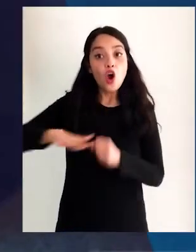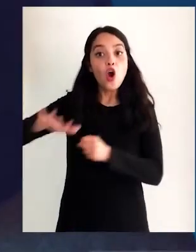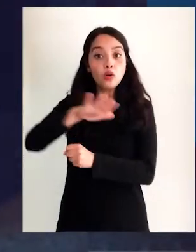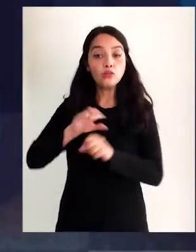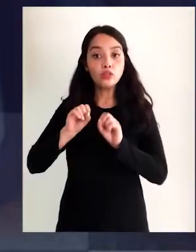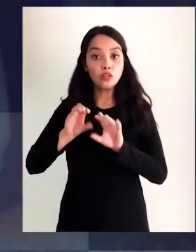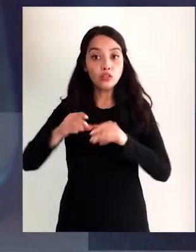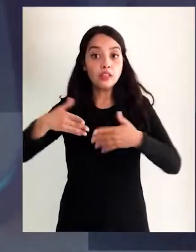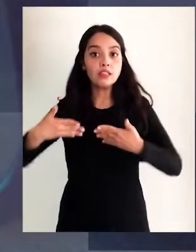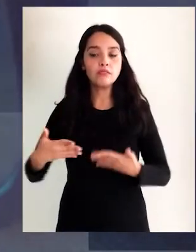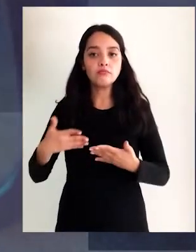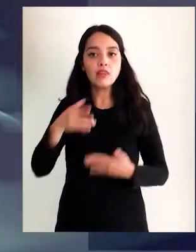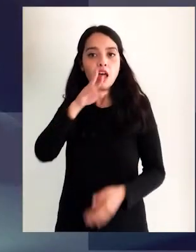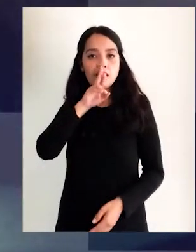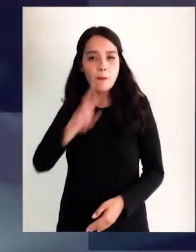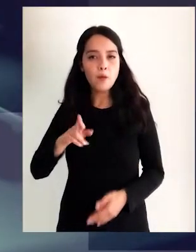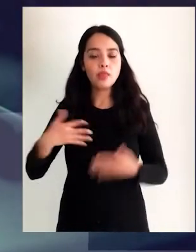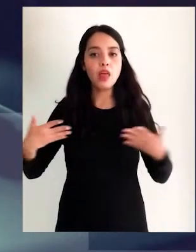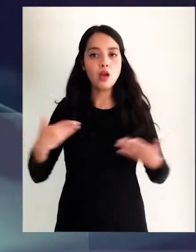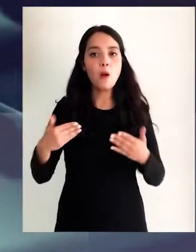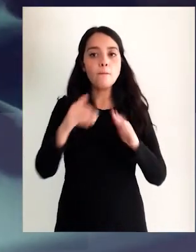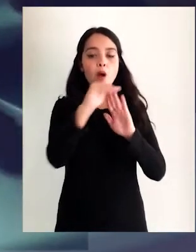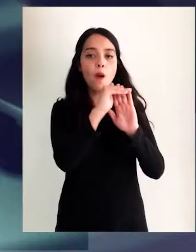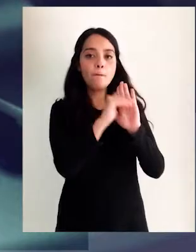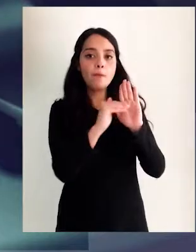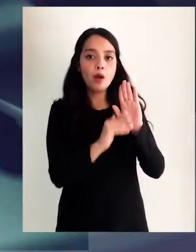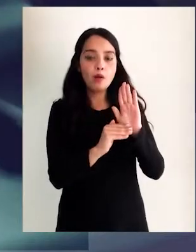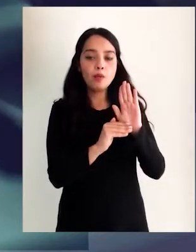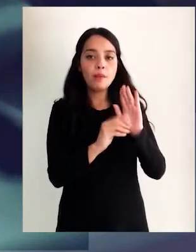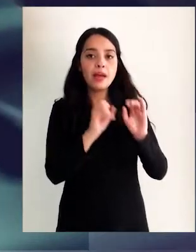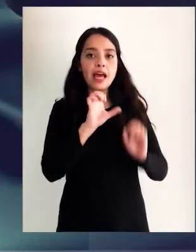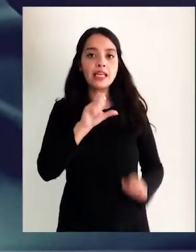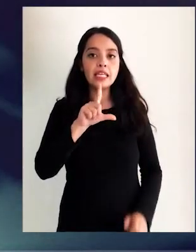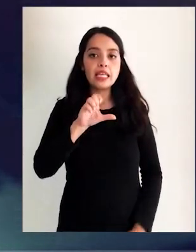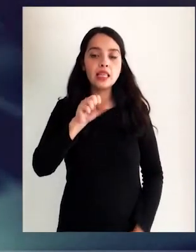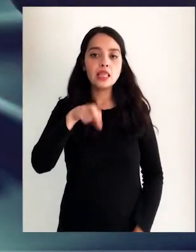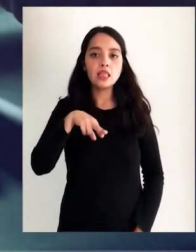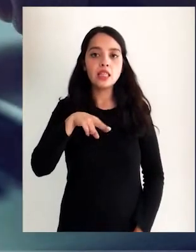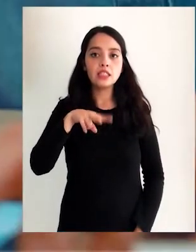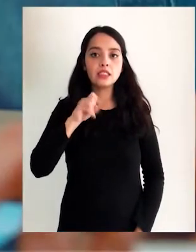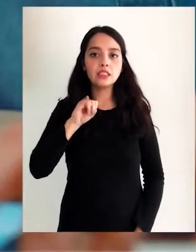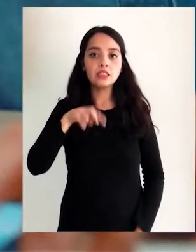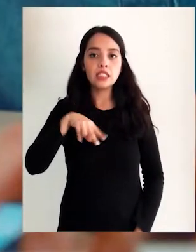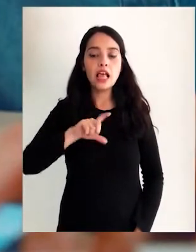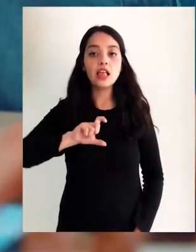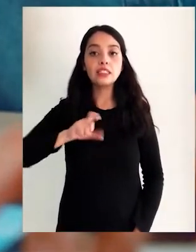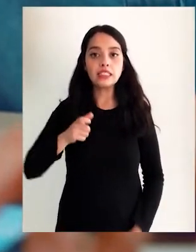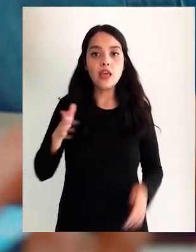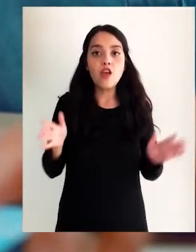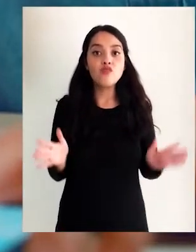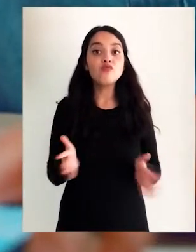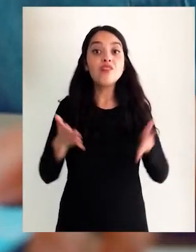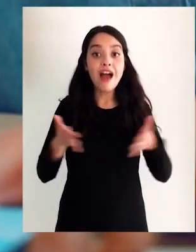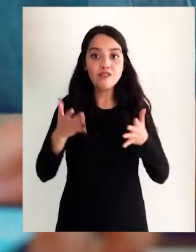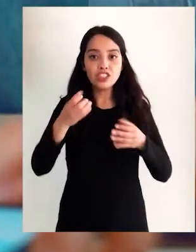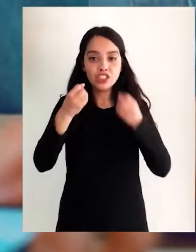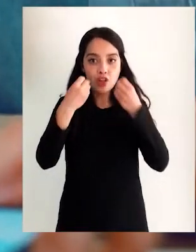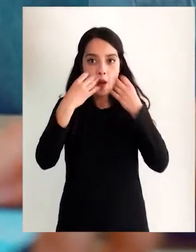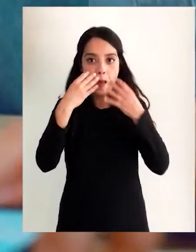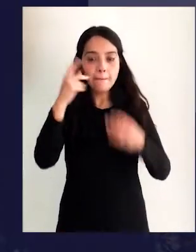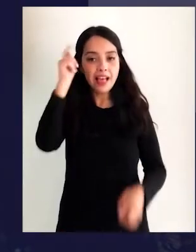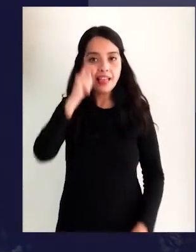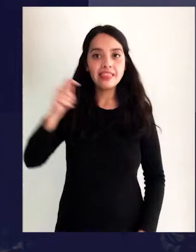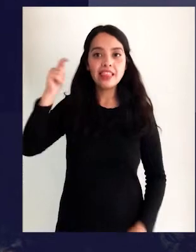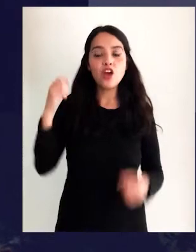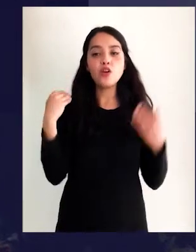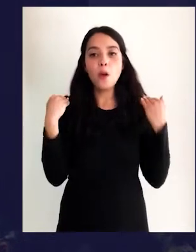tendencias educativas actuales a través de programas impartidos en modalidad e-learning, favoreciendo el aprendizaje teórico